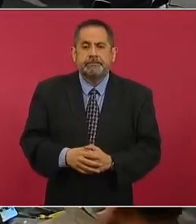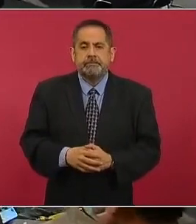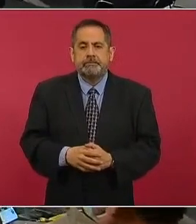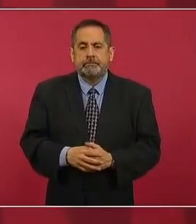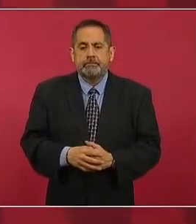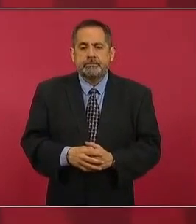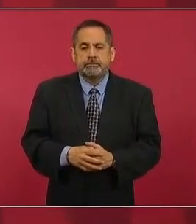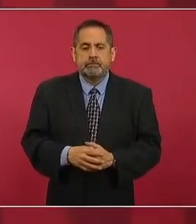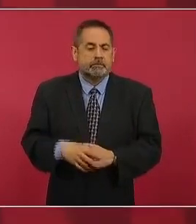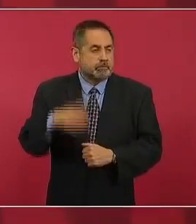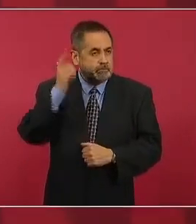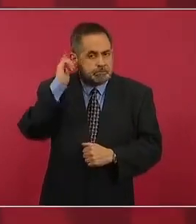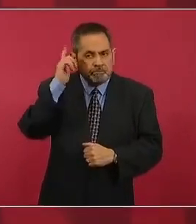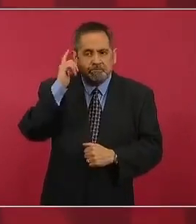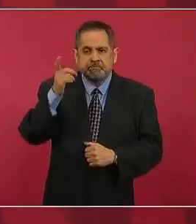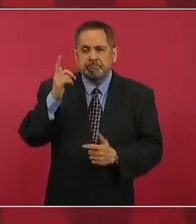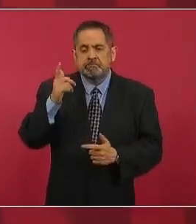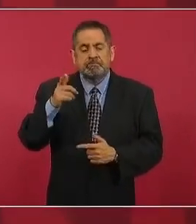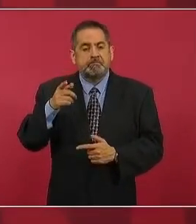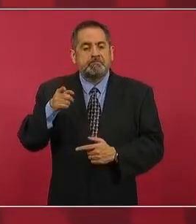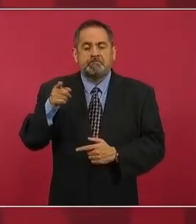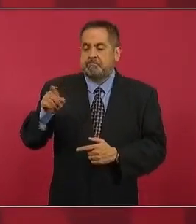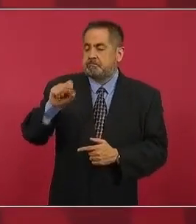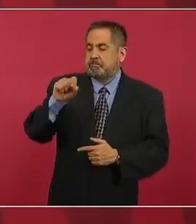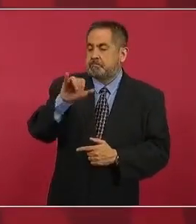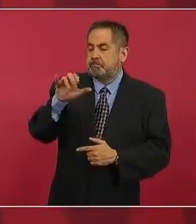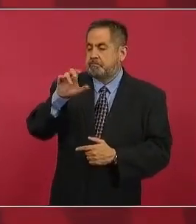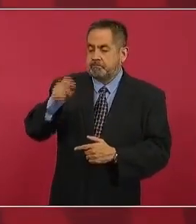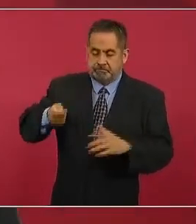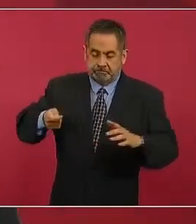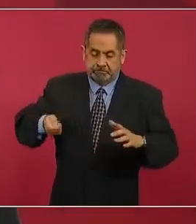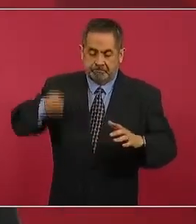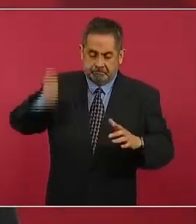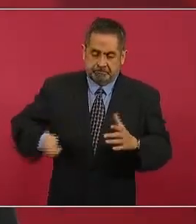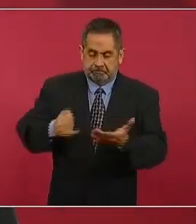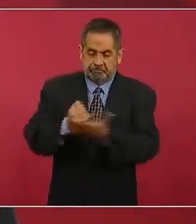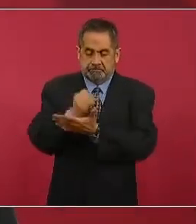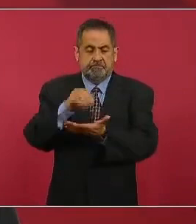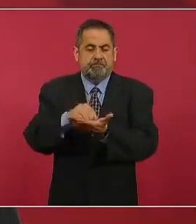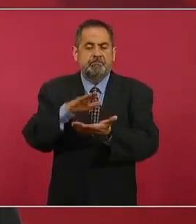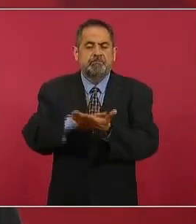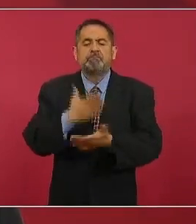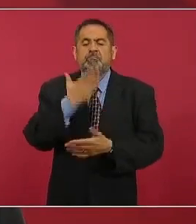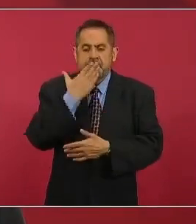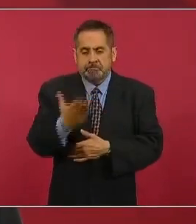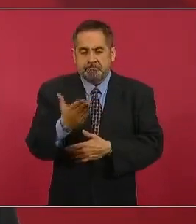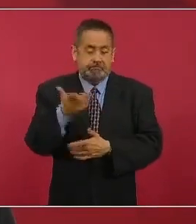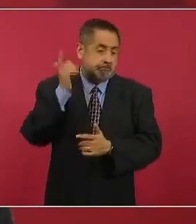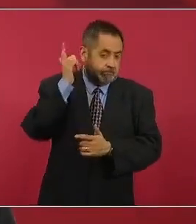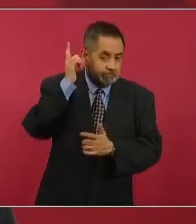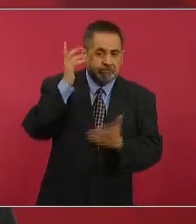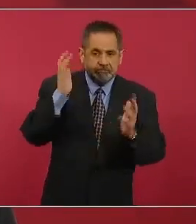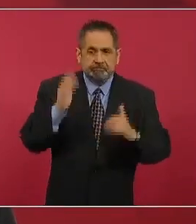ojalá ojalá y la corte resuelva bien y se